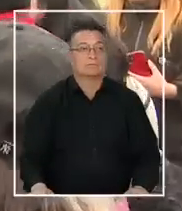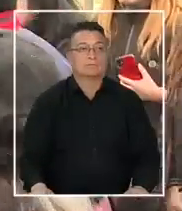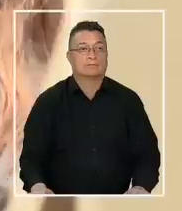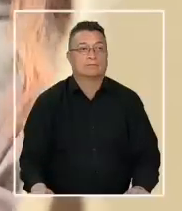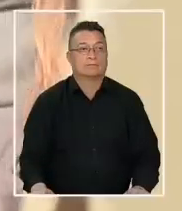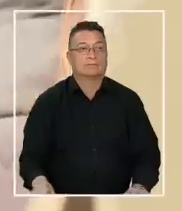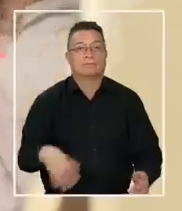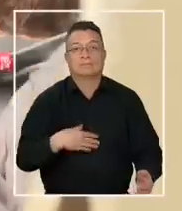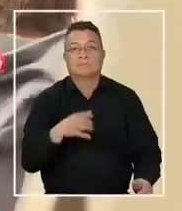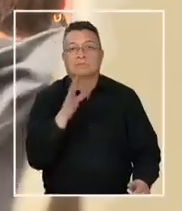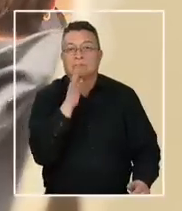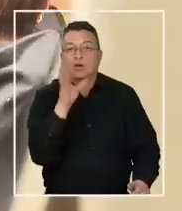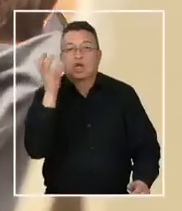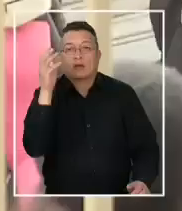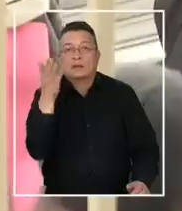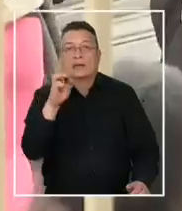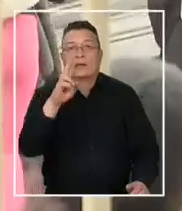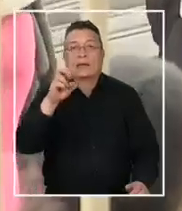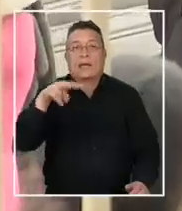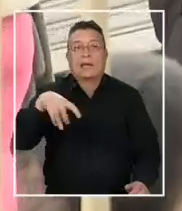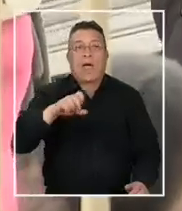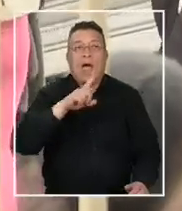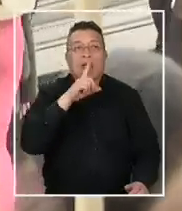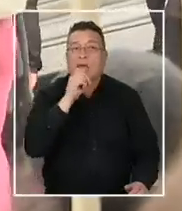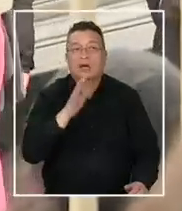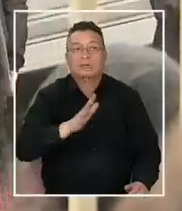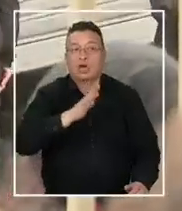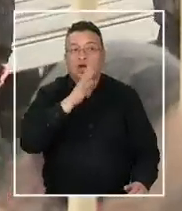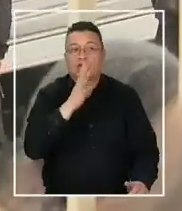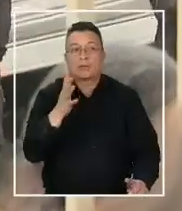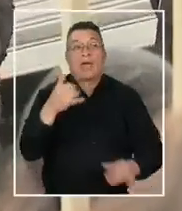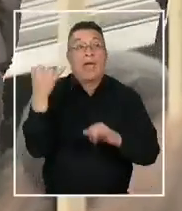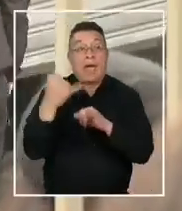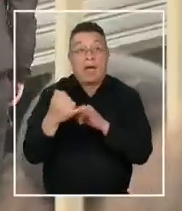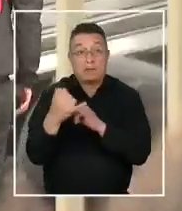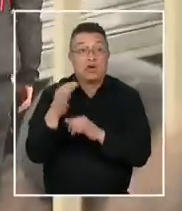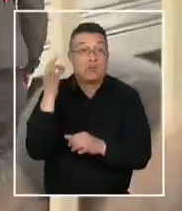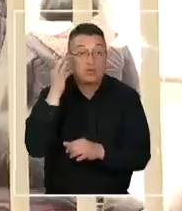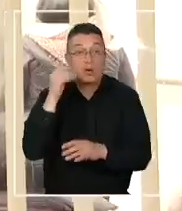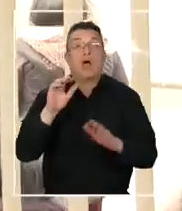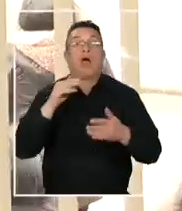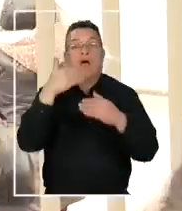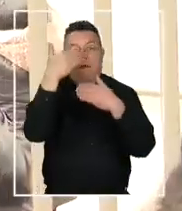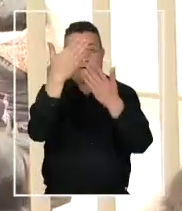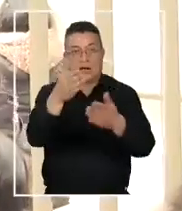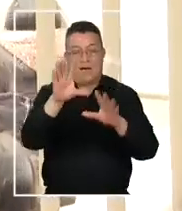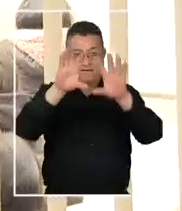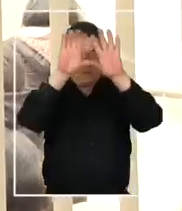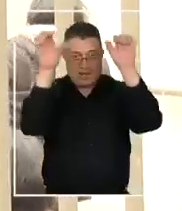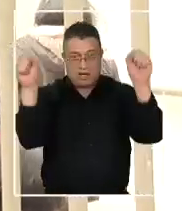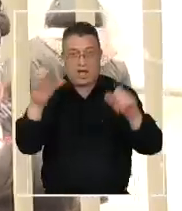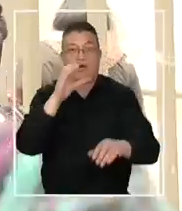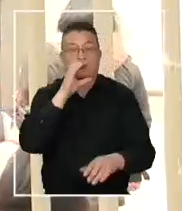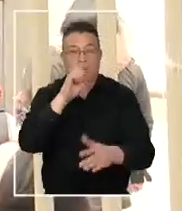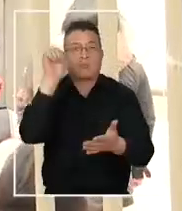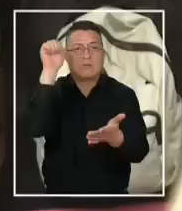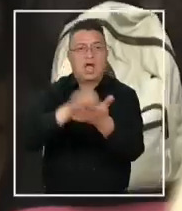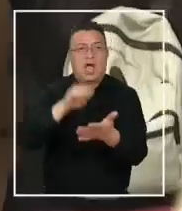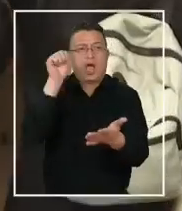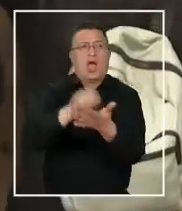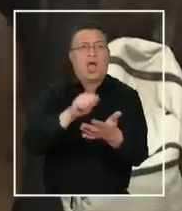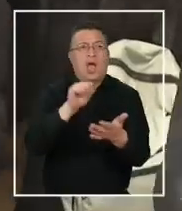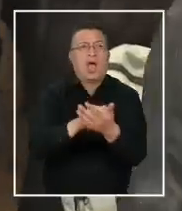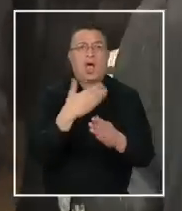Pero nada se sabía aún de Renata. Amigos de la joven protestaban en el acceso a la Fiscalía Local de Concepción exigiendo